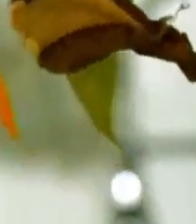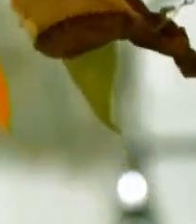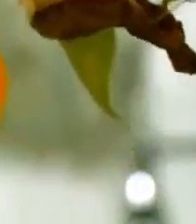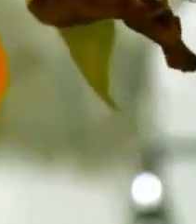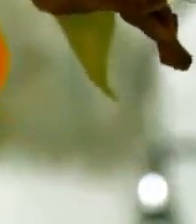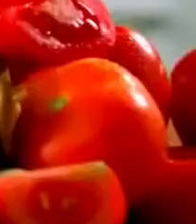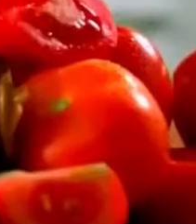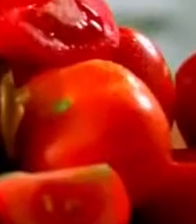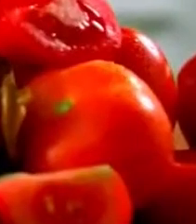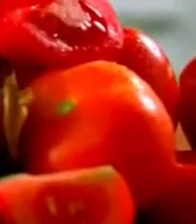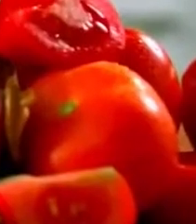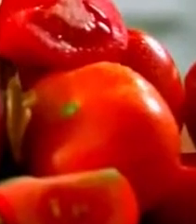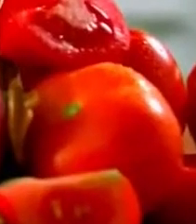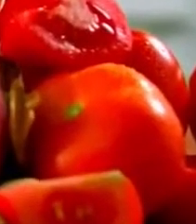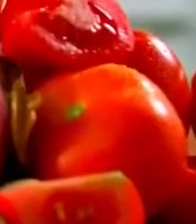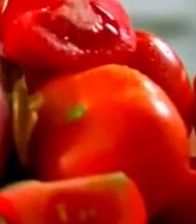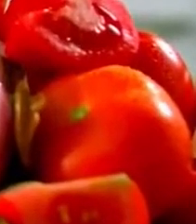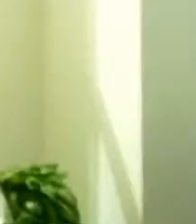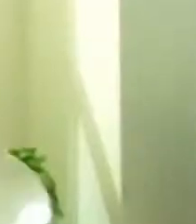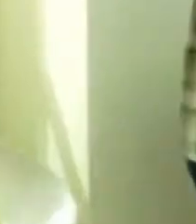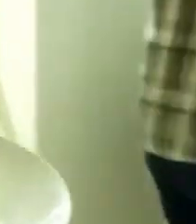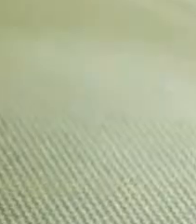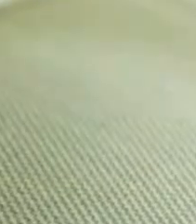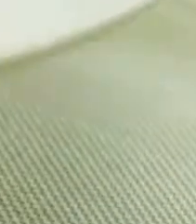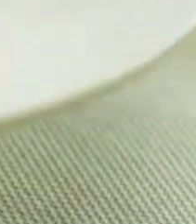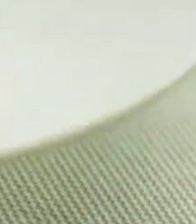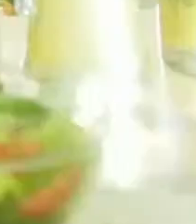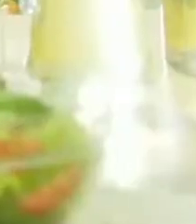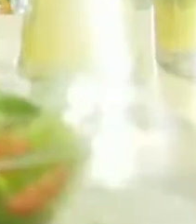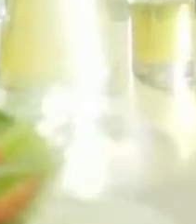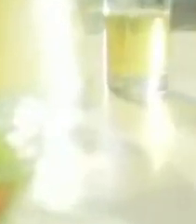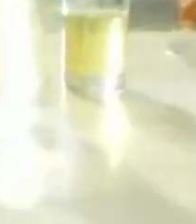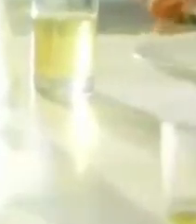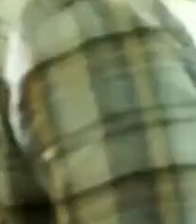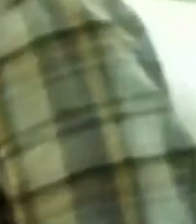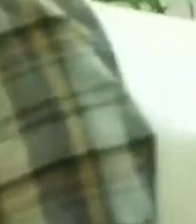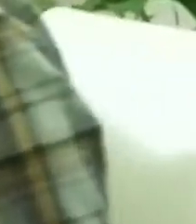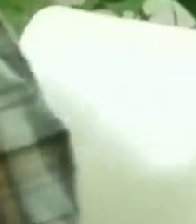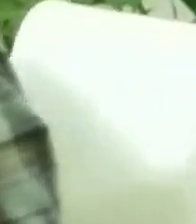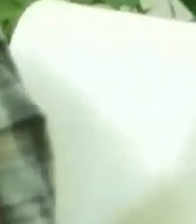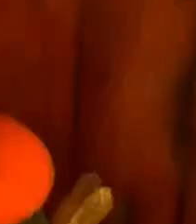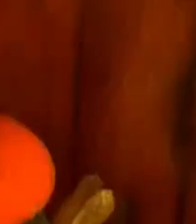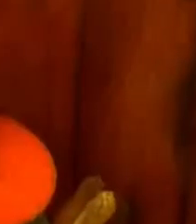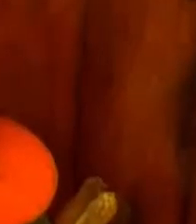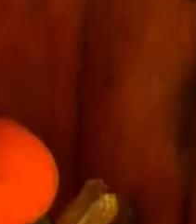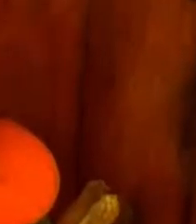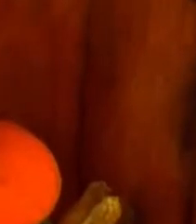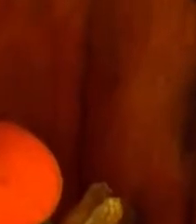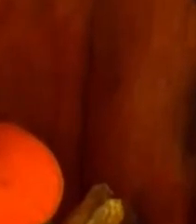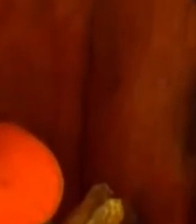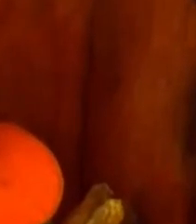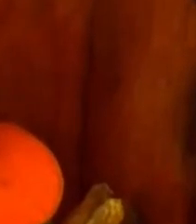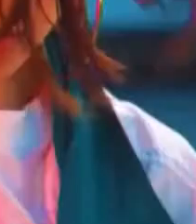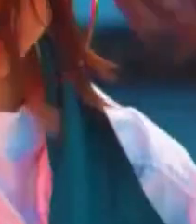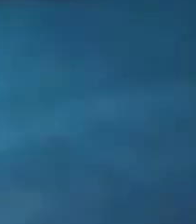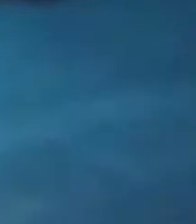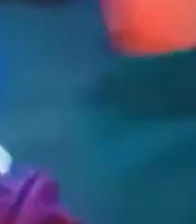hongos y laurel. Los mismos que tú elegirías. Todo puede mejorar con salsa roja completa Don Vitorio.